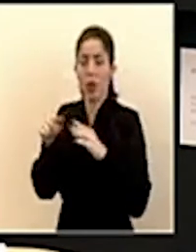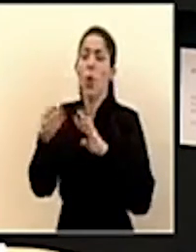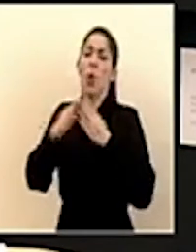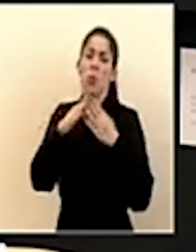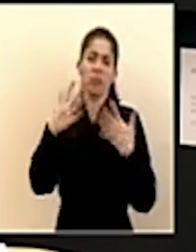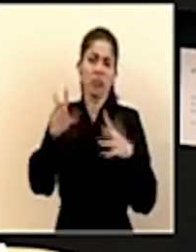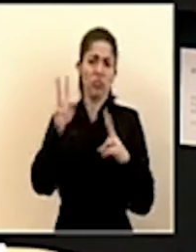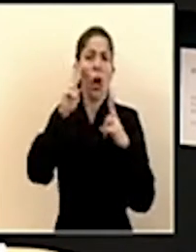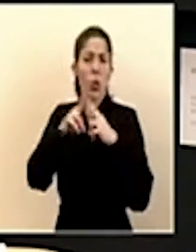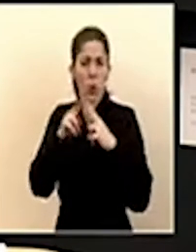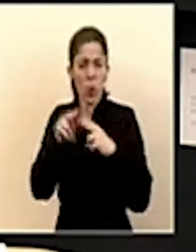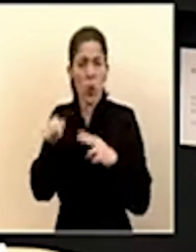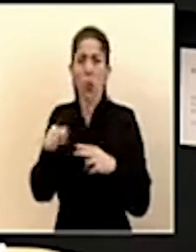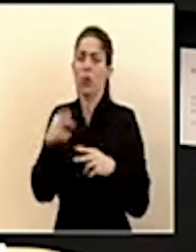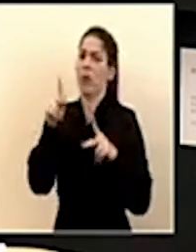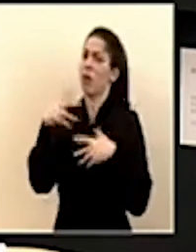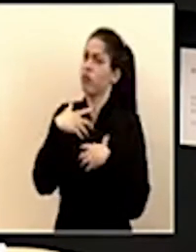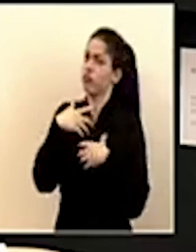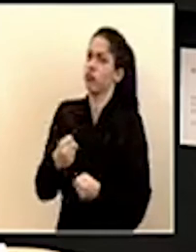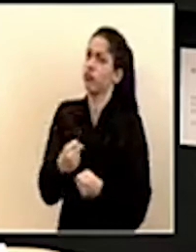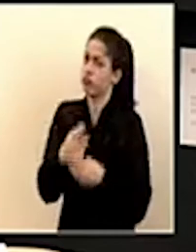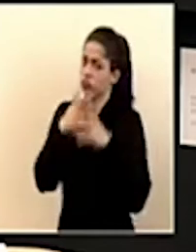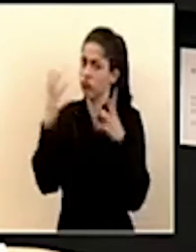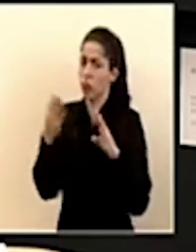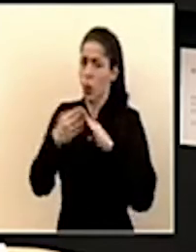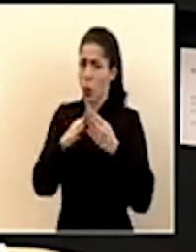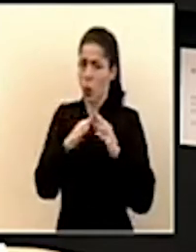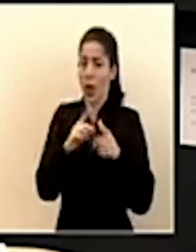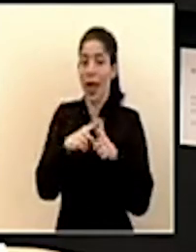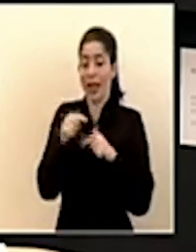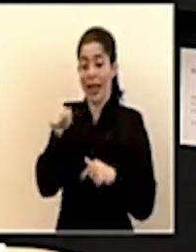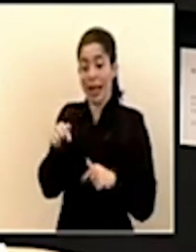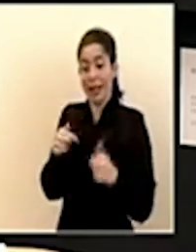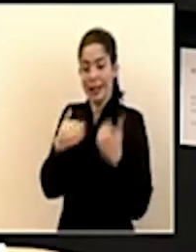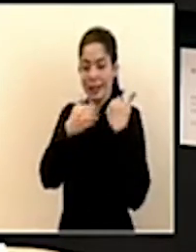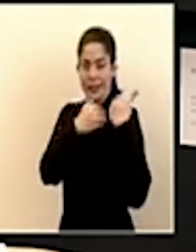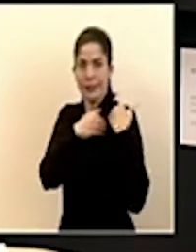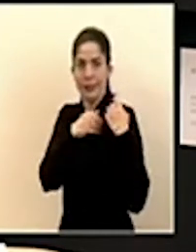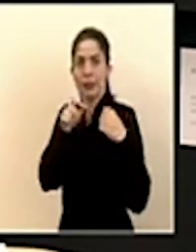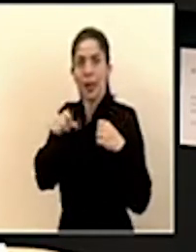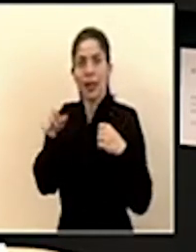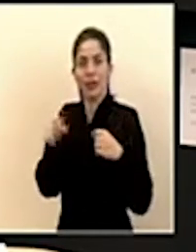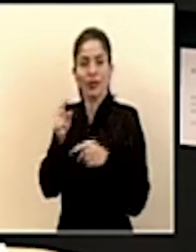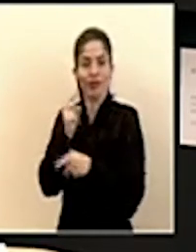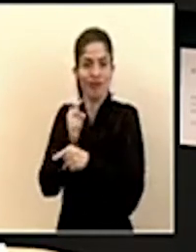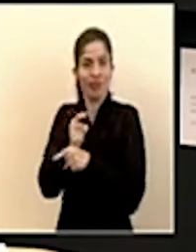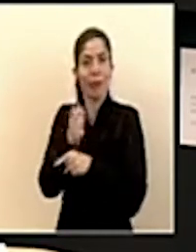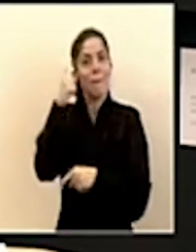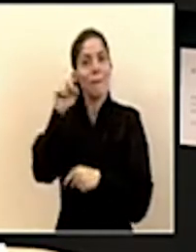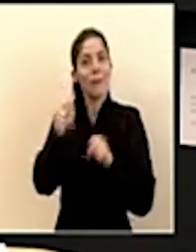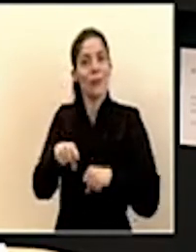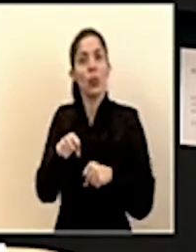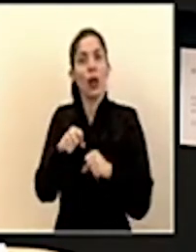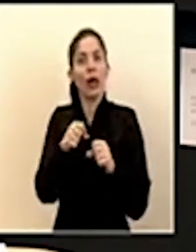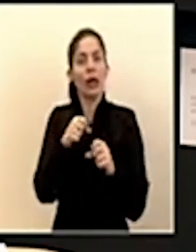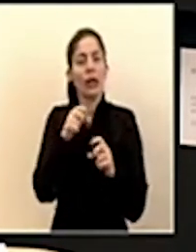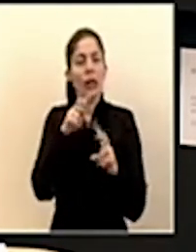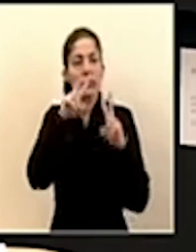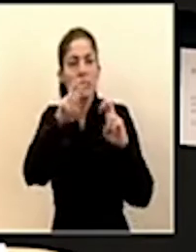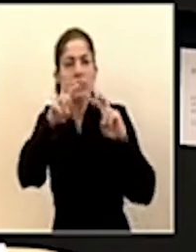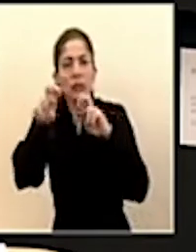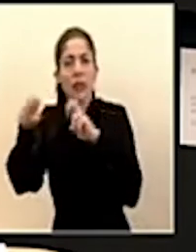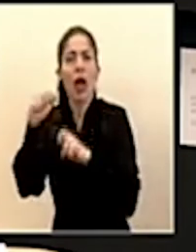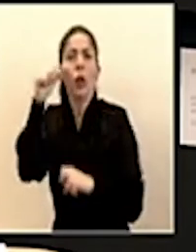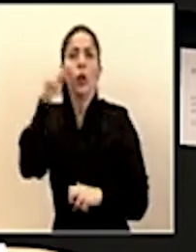comunidad tienen gran credibilidad con la comunidad y por lo tanto son las personas apropiadas para darle seguimiento a los